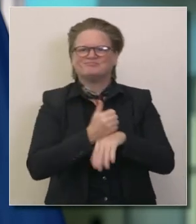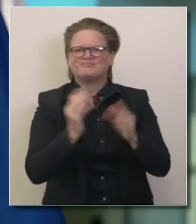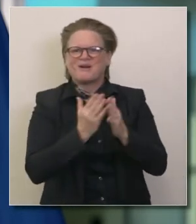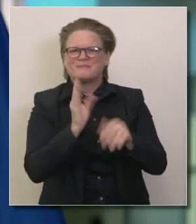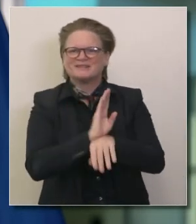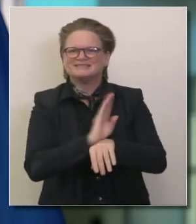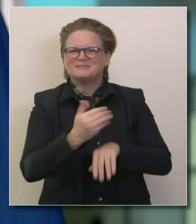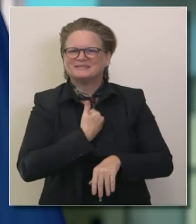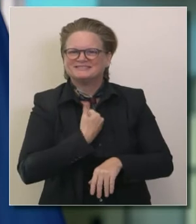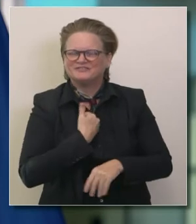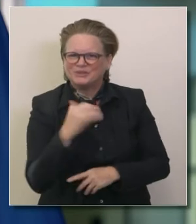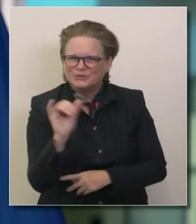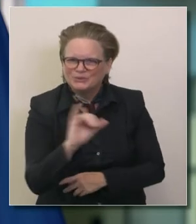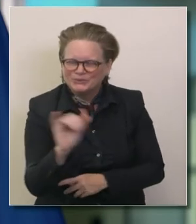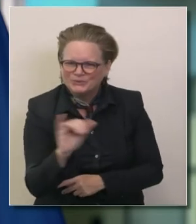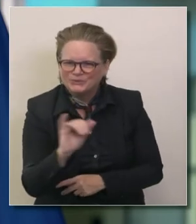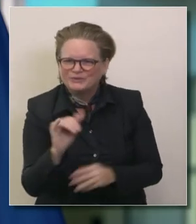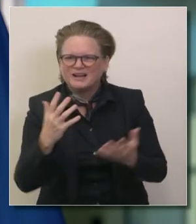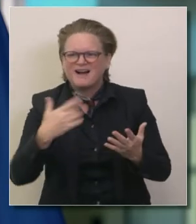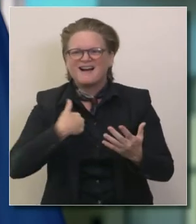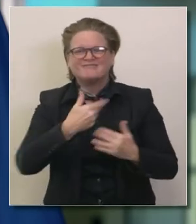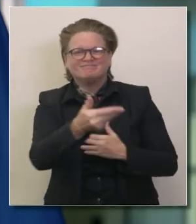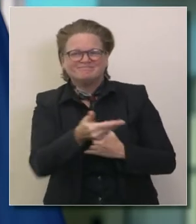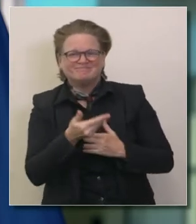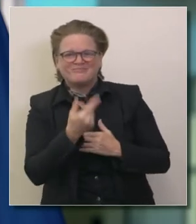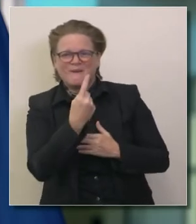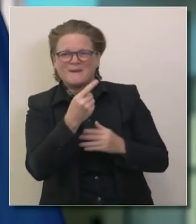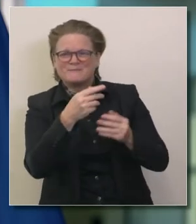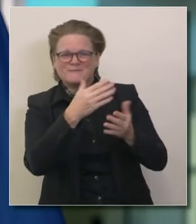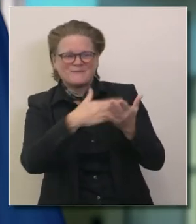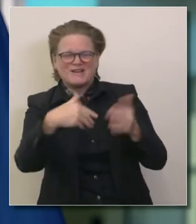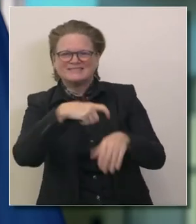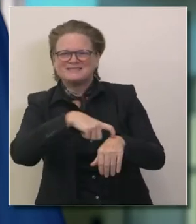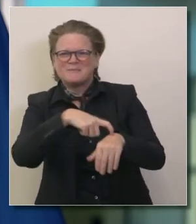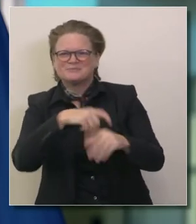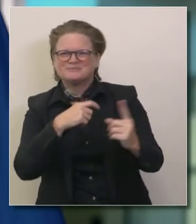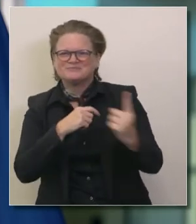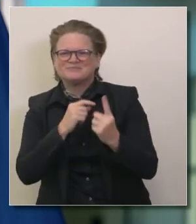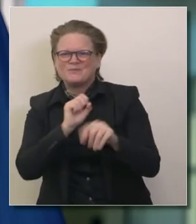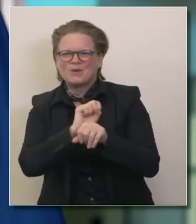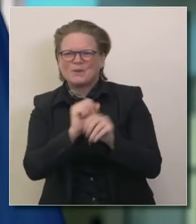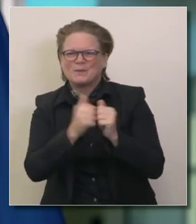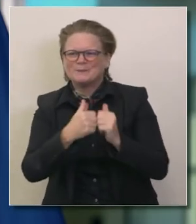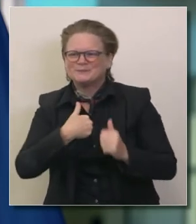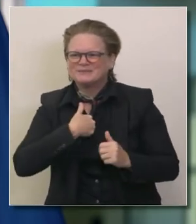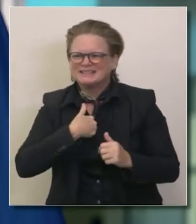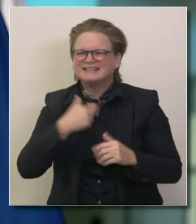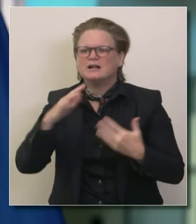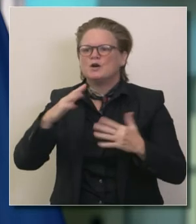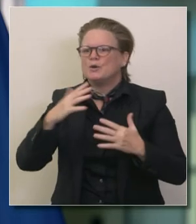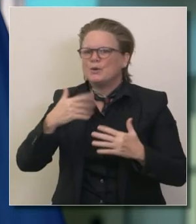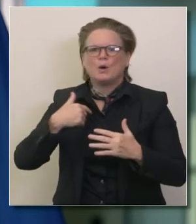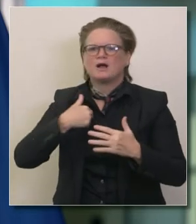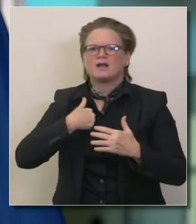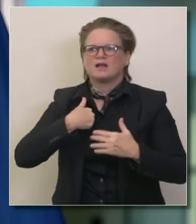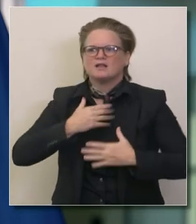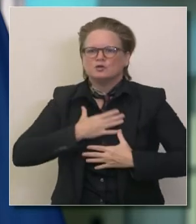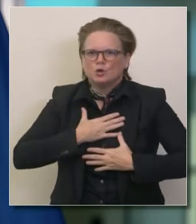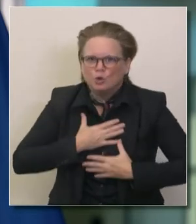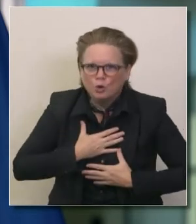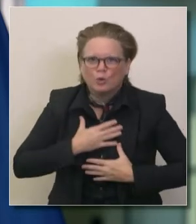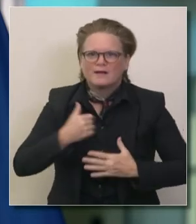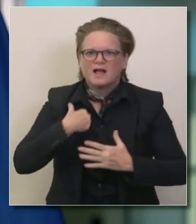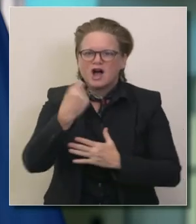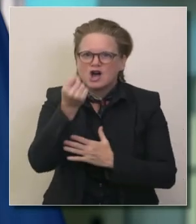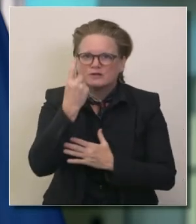abrí mi pequeño negocio con un empleado trabajando por horas esta fue la causa de mi vida yo reconozco profundamente